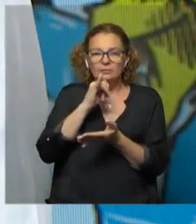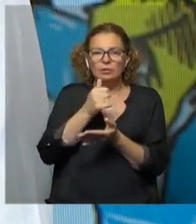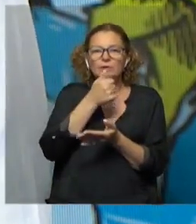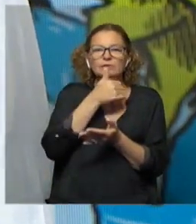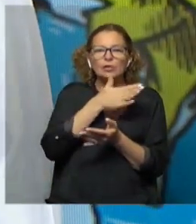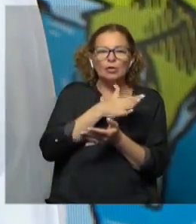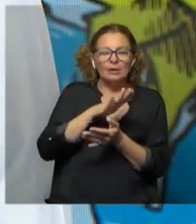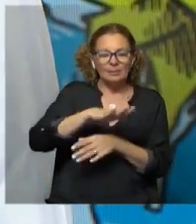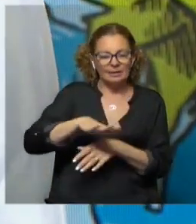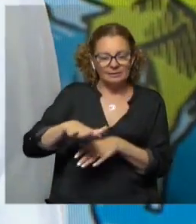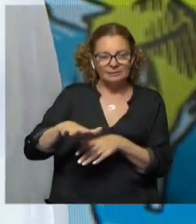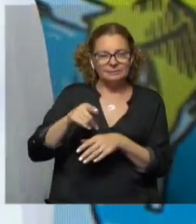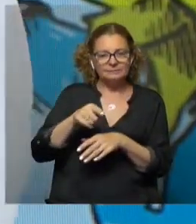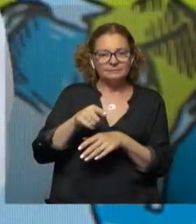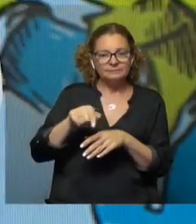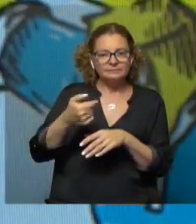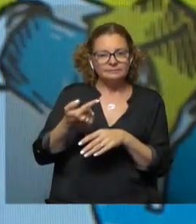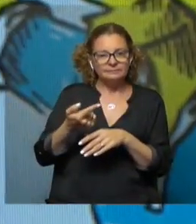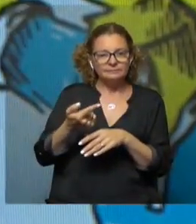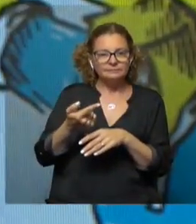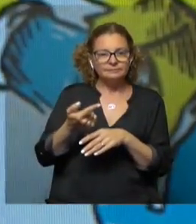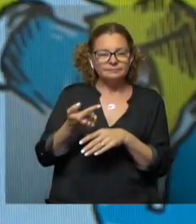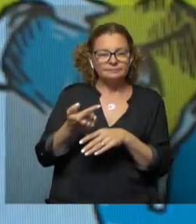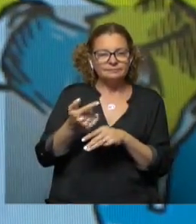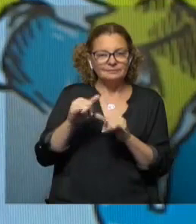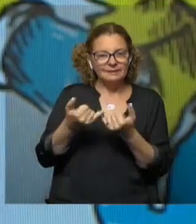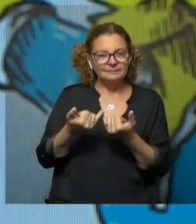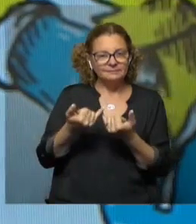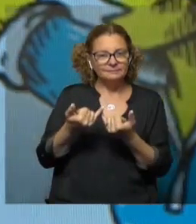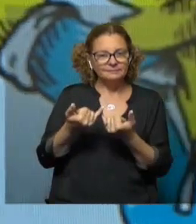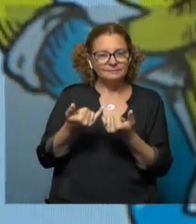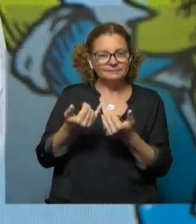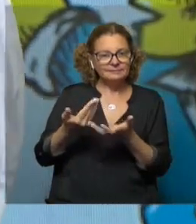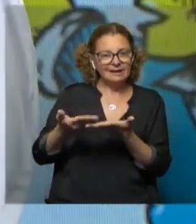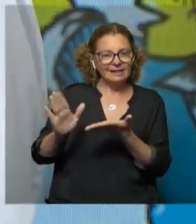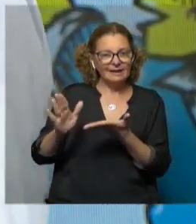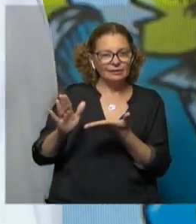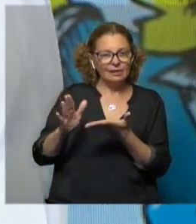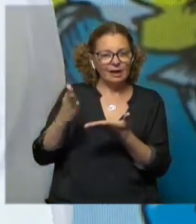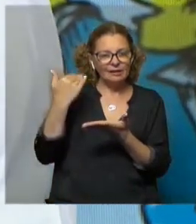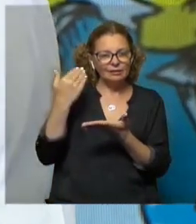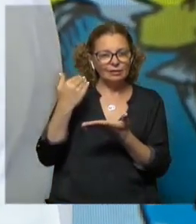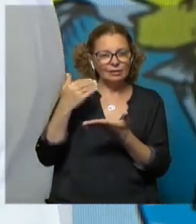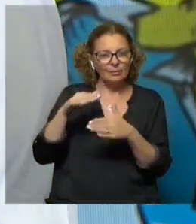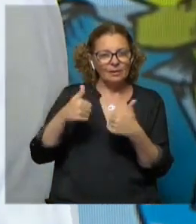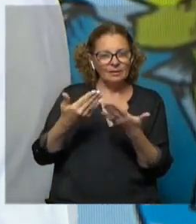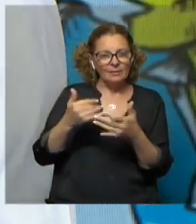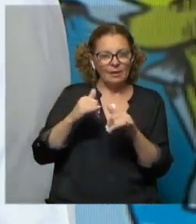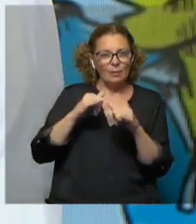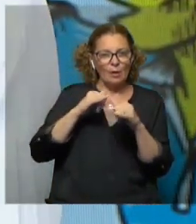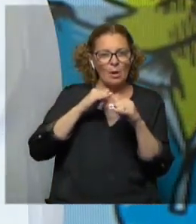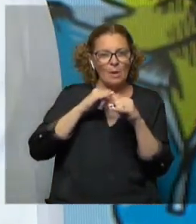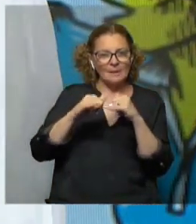historias para niños. Y otros que ya se está dejando, pero que eran aquellos que nos mandaban mensajes